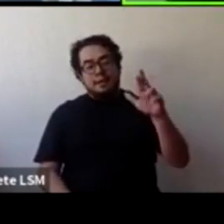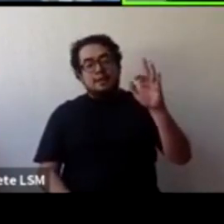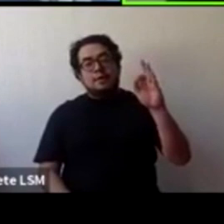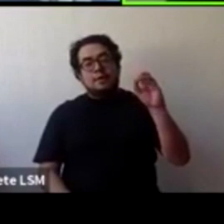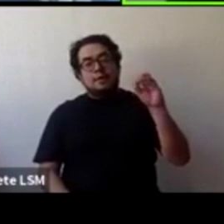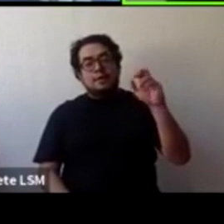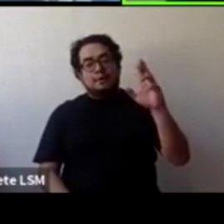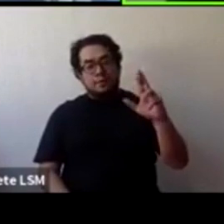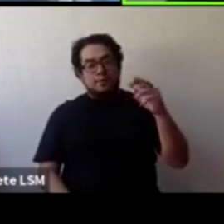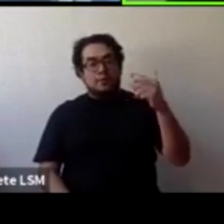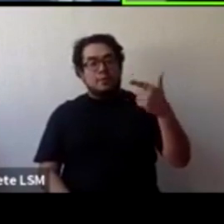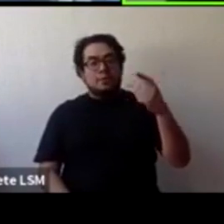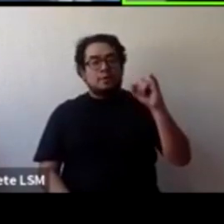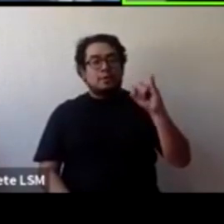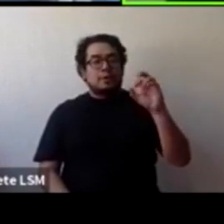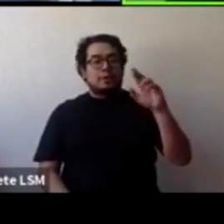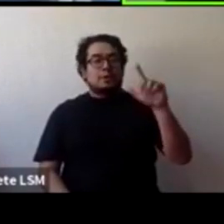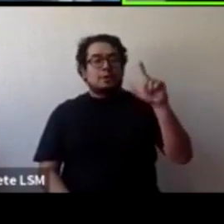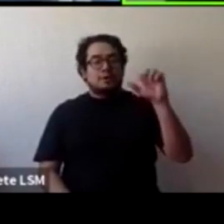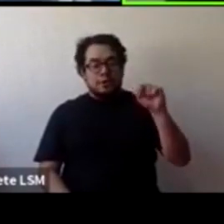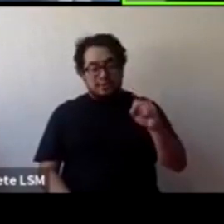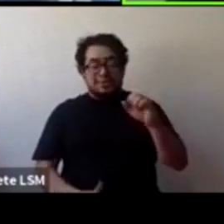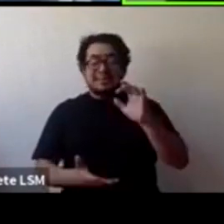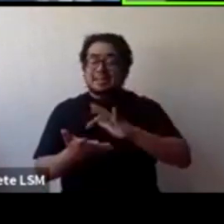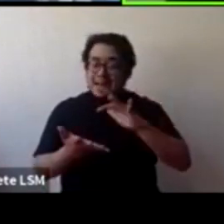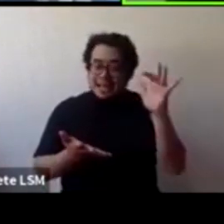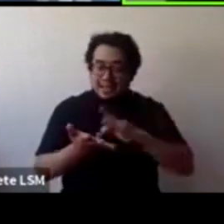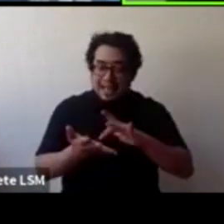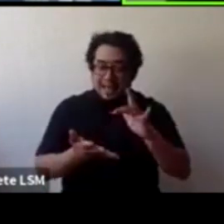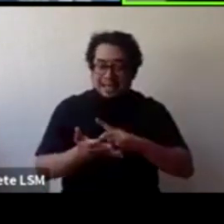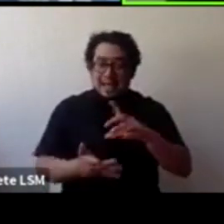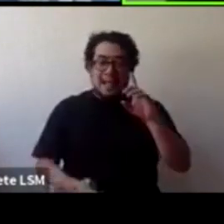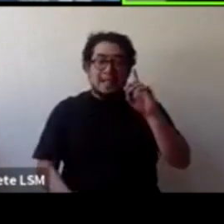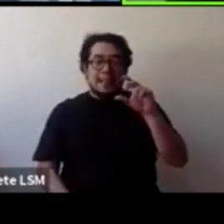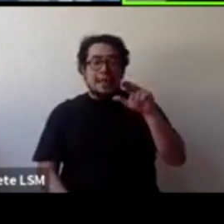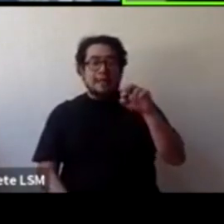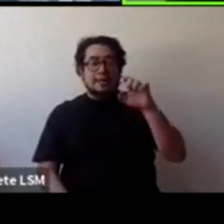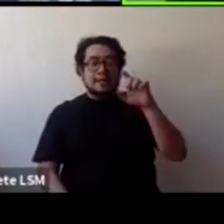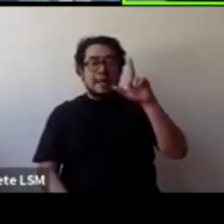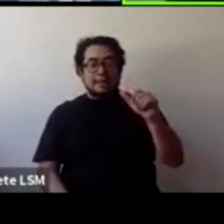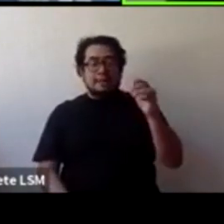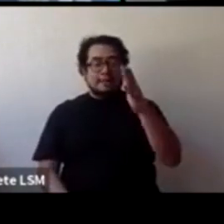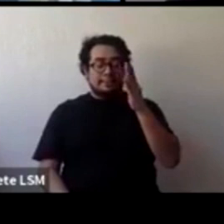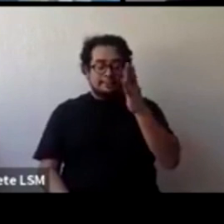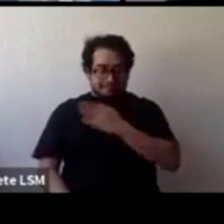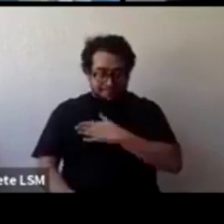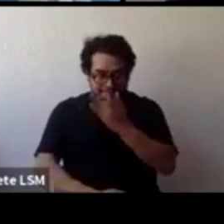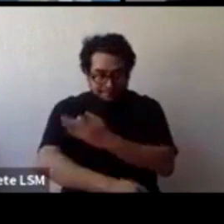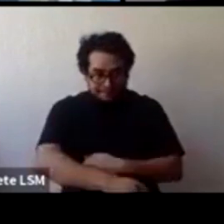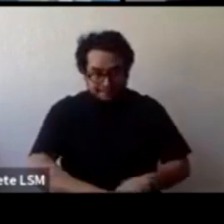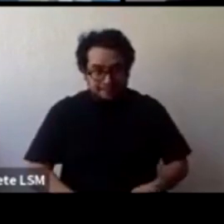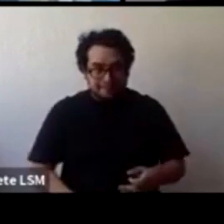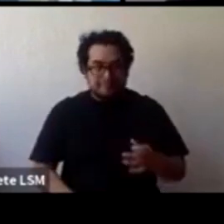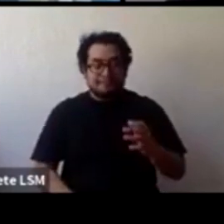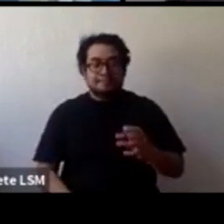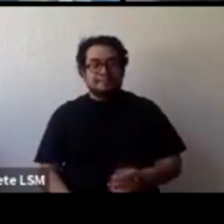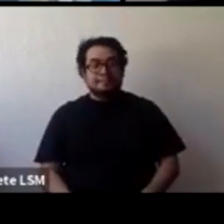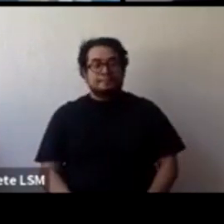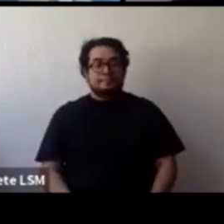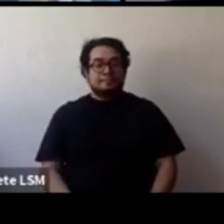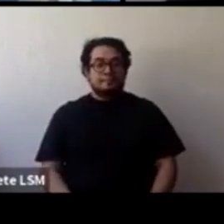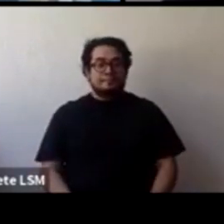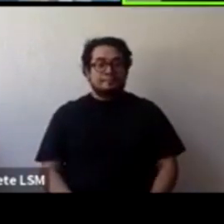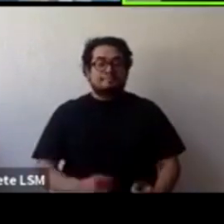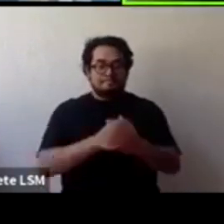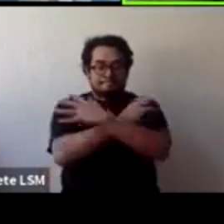compartimos bueno pues gracias Daniela de verdad Daniela Ligiero por estar con nosotros esta tarde gracias muchas gracias a ustedes saludos un